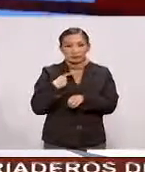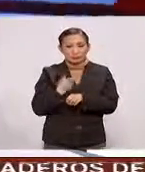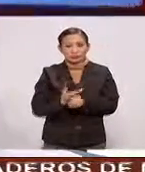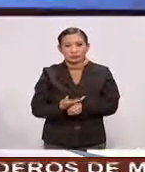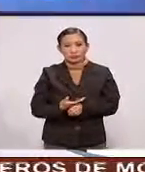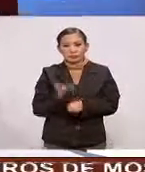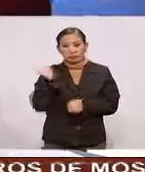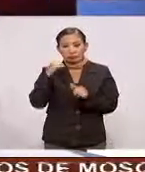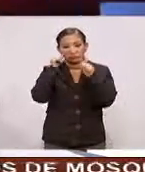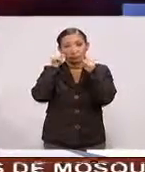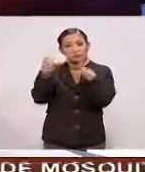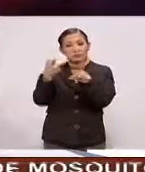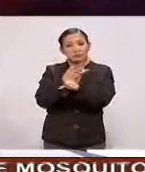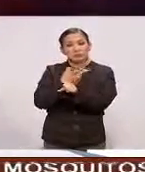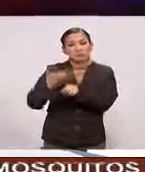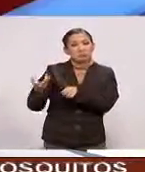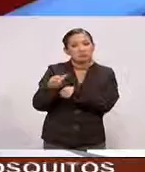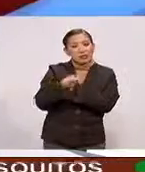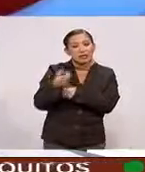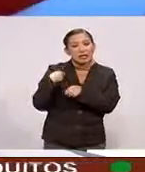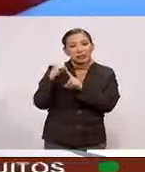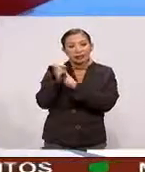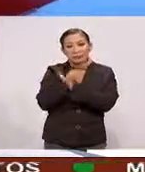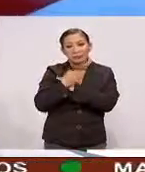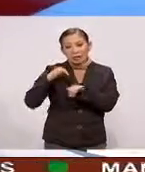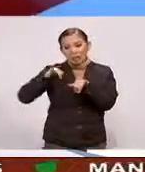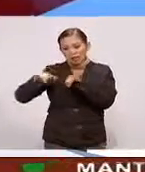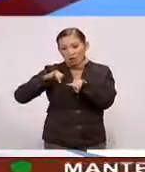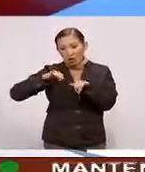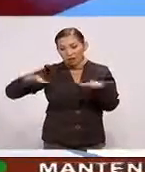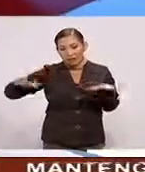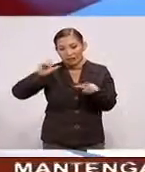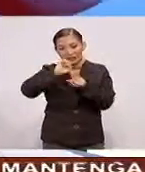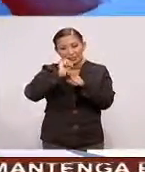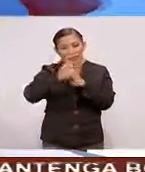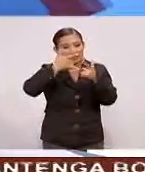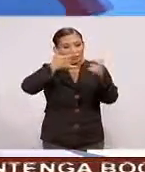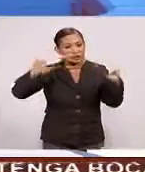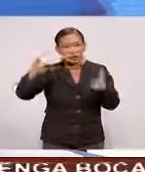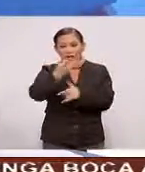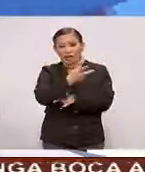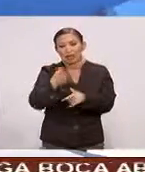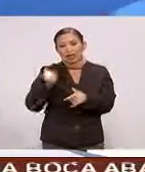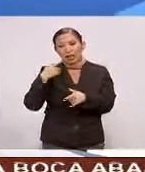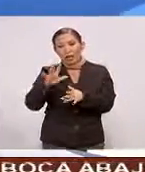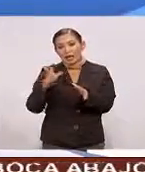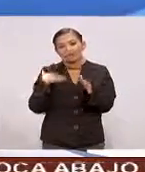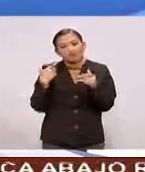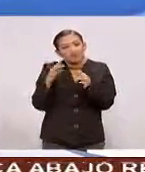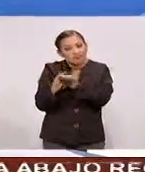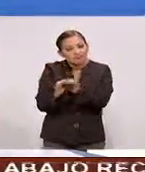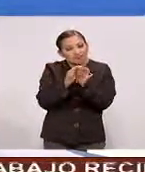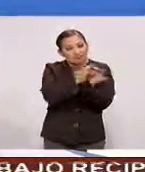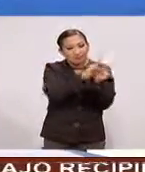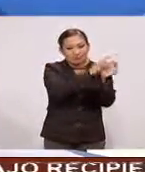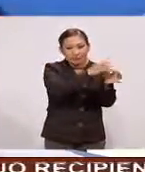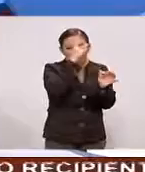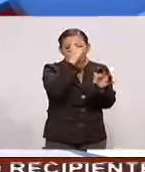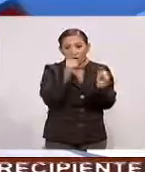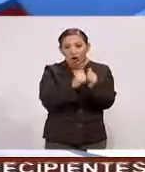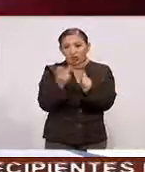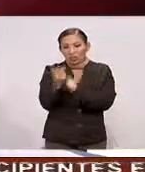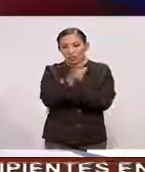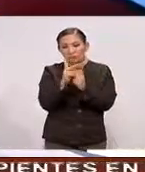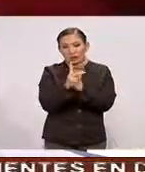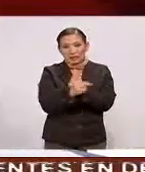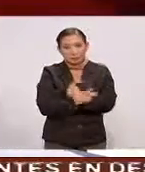pendiente De lo que está pasando Por la situación geográfica Y la situación histórica Dentro de la diplomacia Que tiene México Con